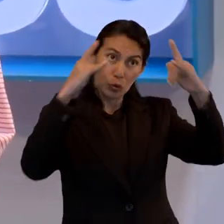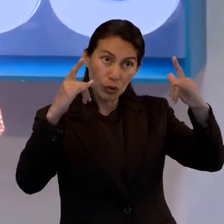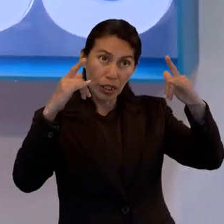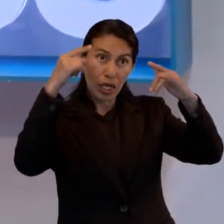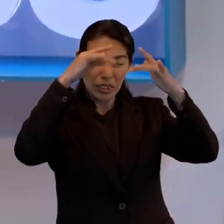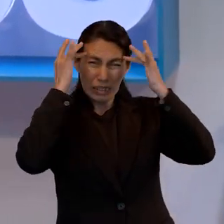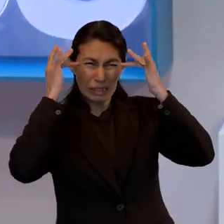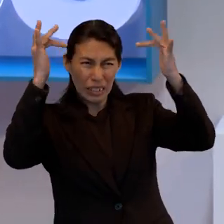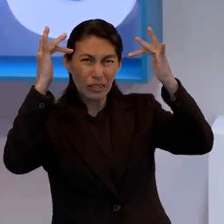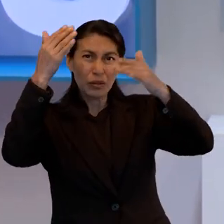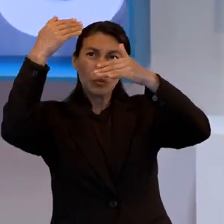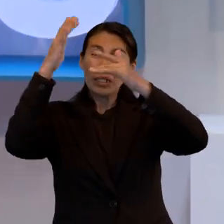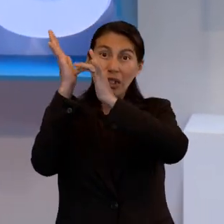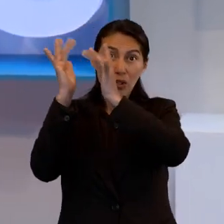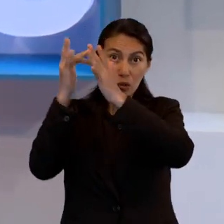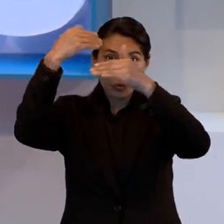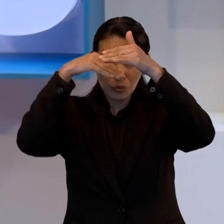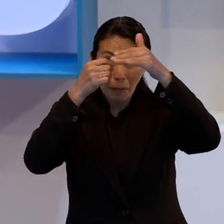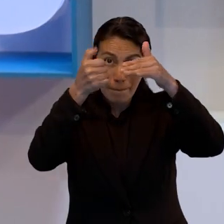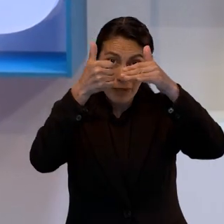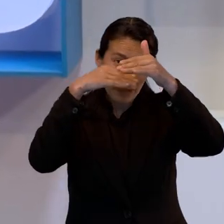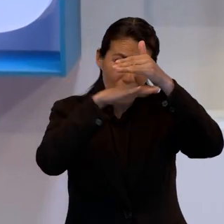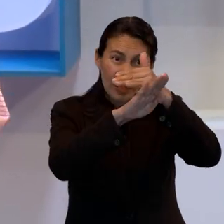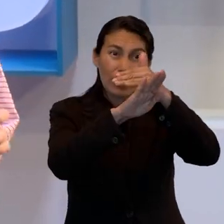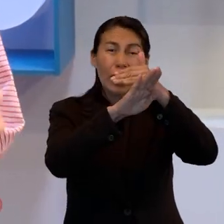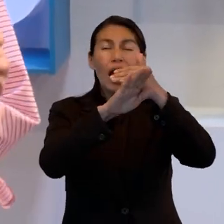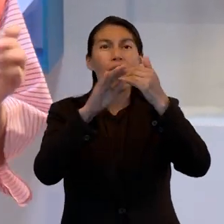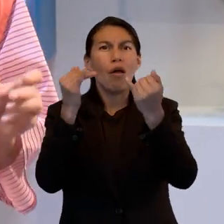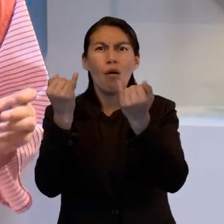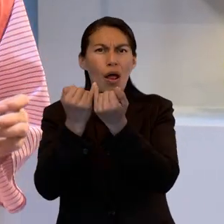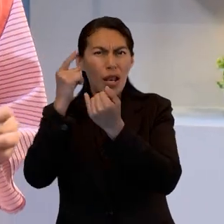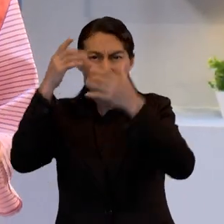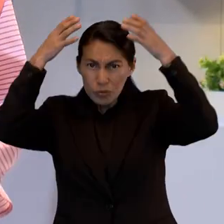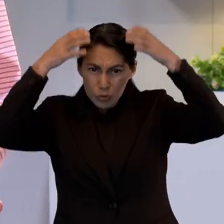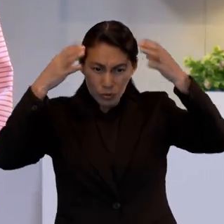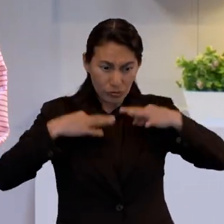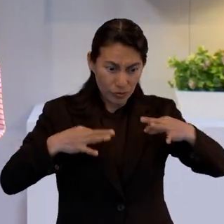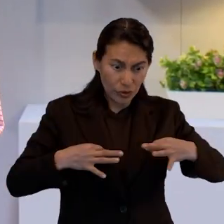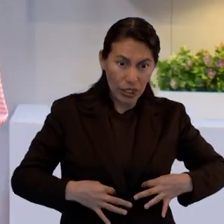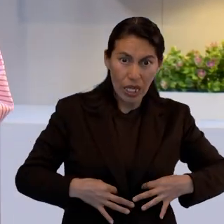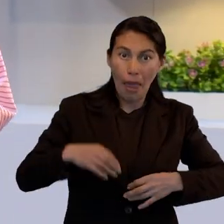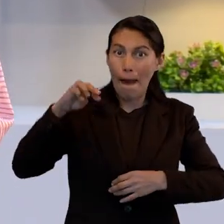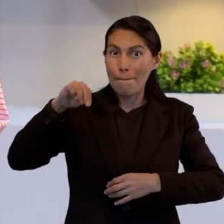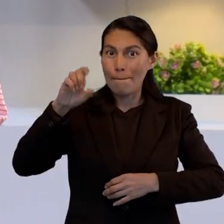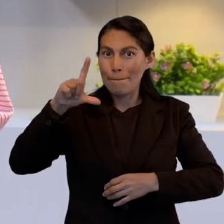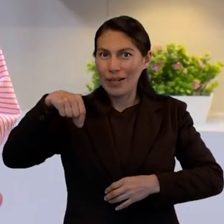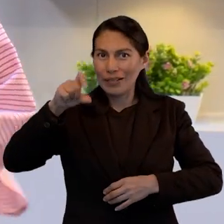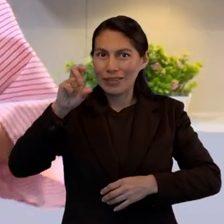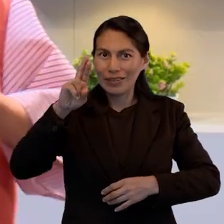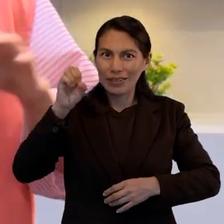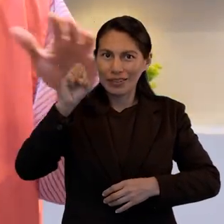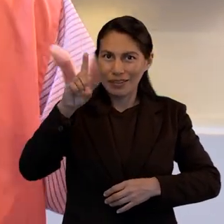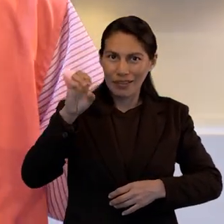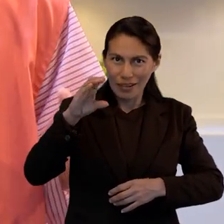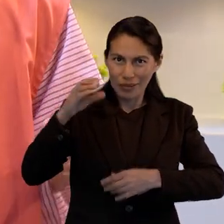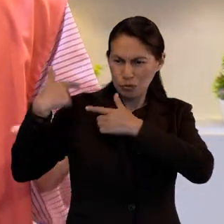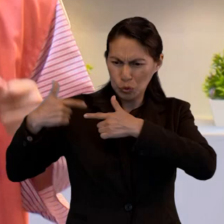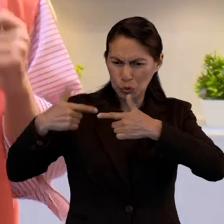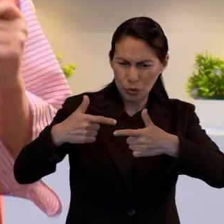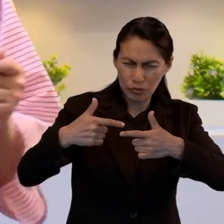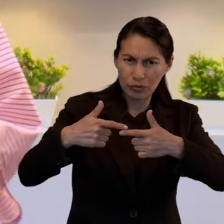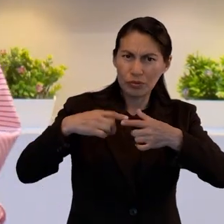donde Jesús, el precursor, entró por nosotros, llegando a ser sumo sacerdote para siempre,